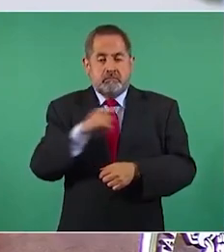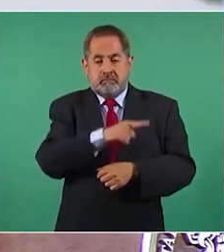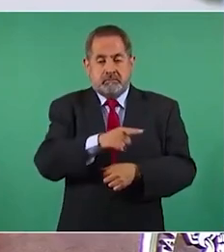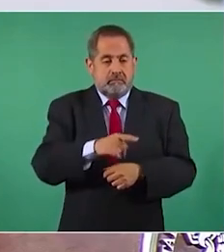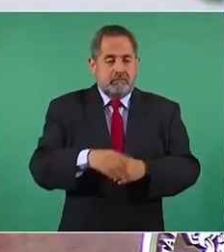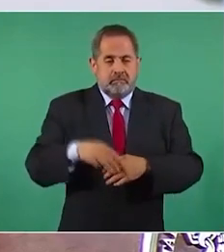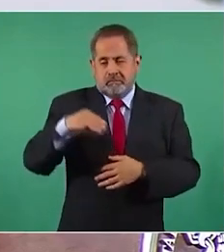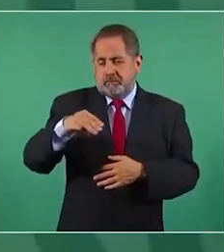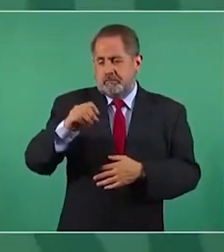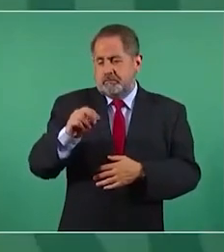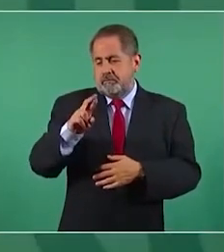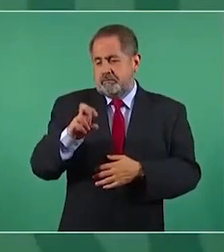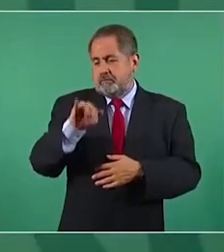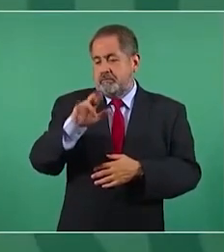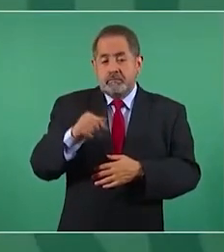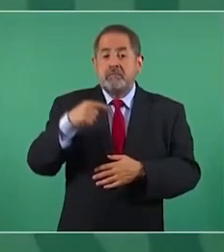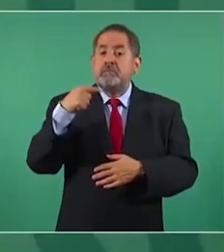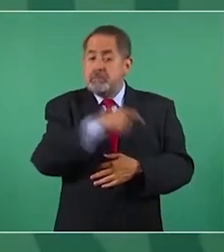Moreira